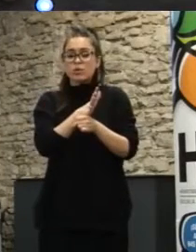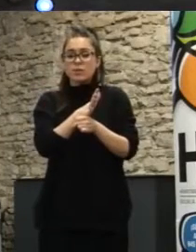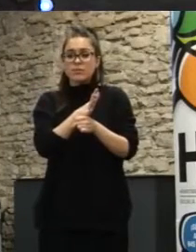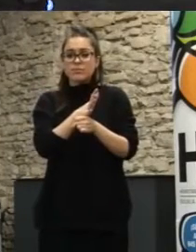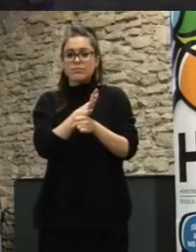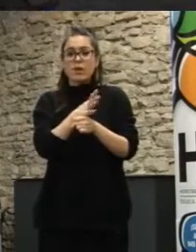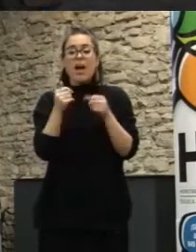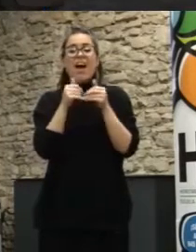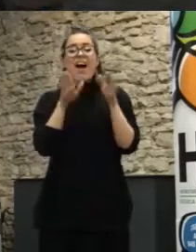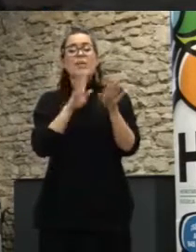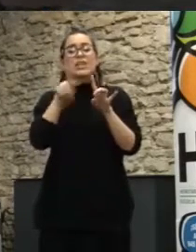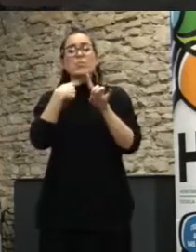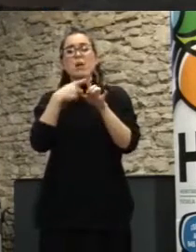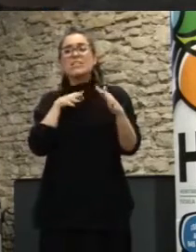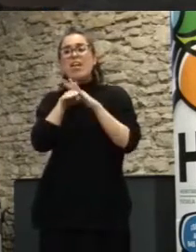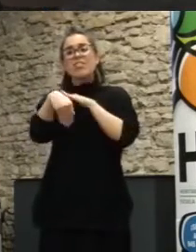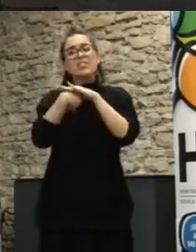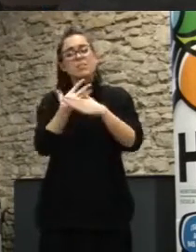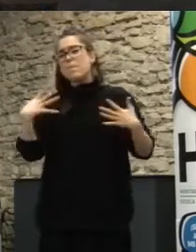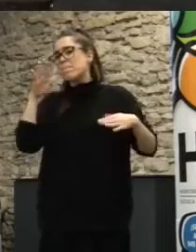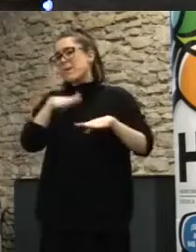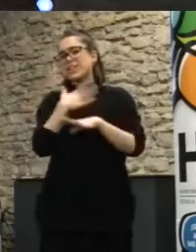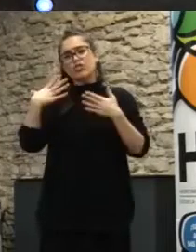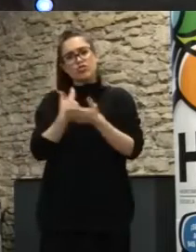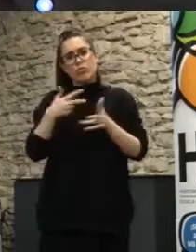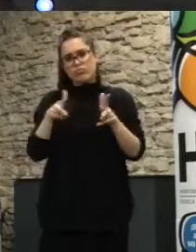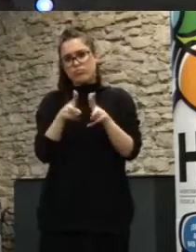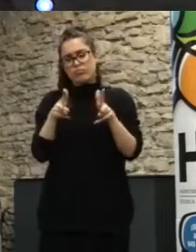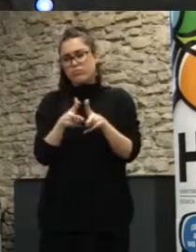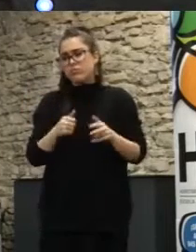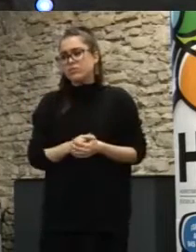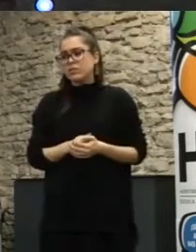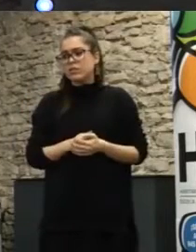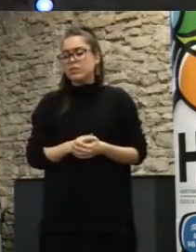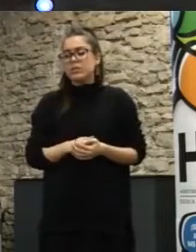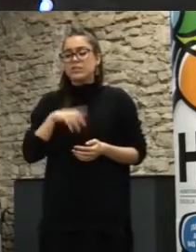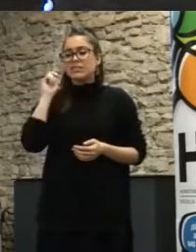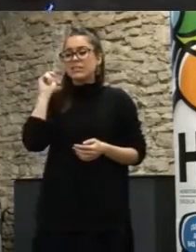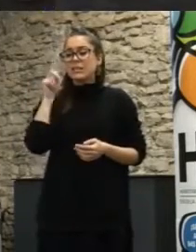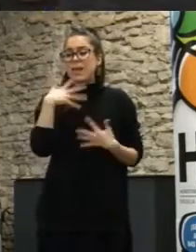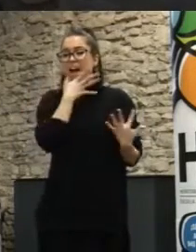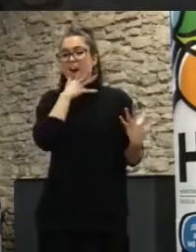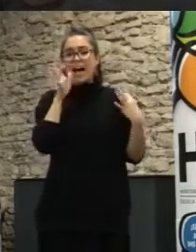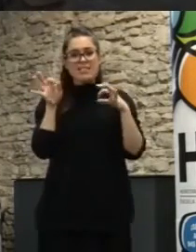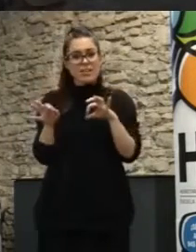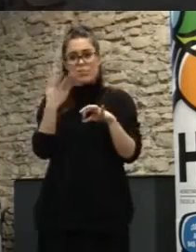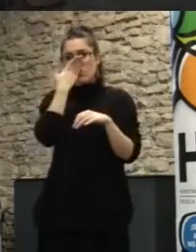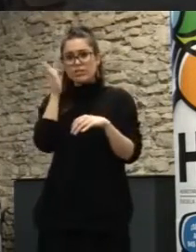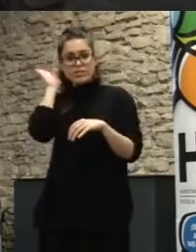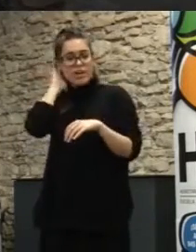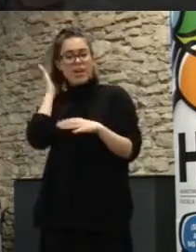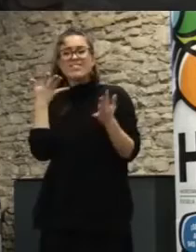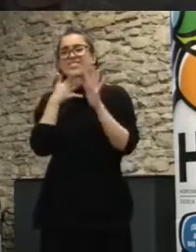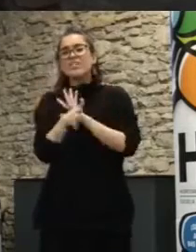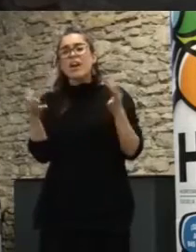abiertos y que sean accesibles a todos los ciudadanos y bueno el tema de la atención multicanal tiene que ver igualmente con el